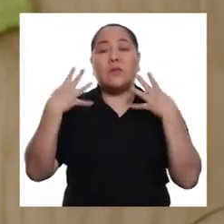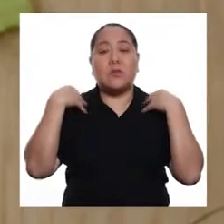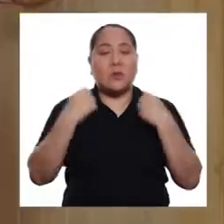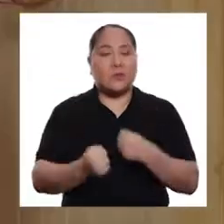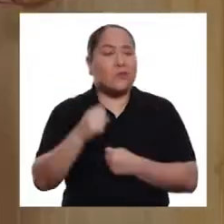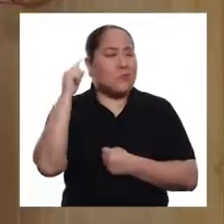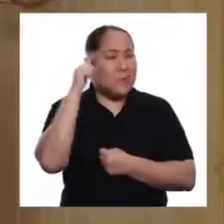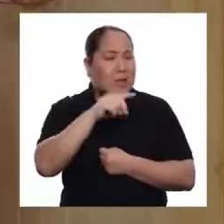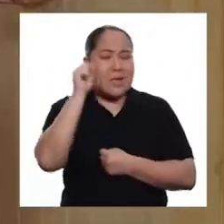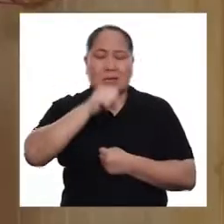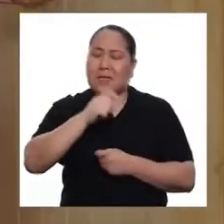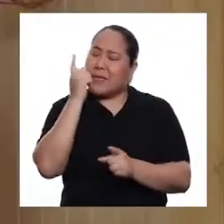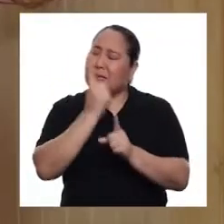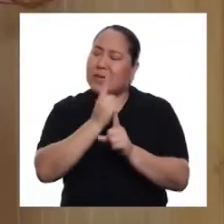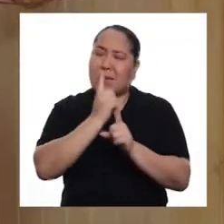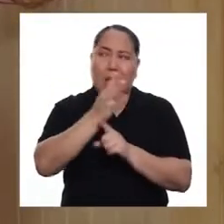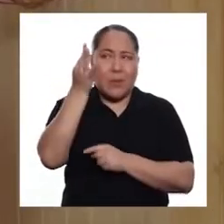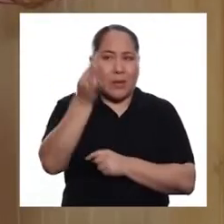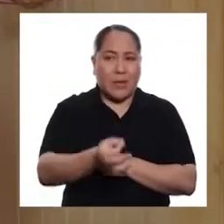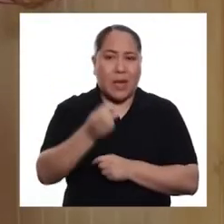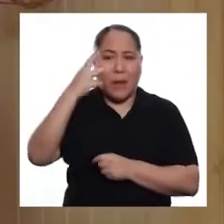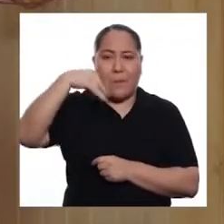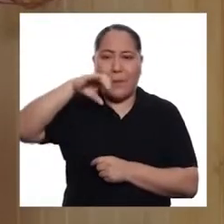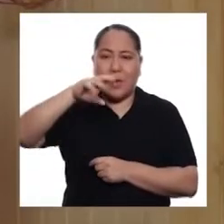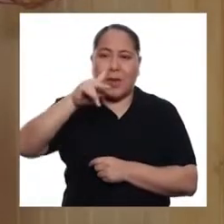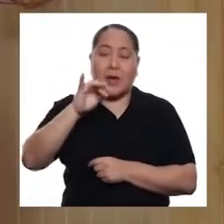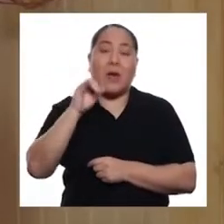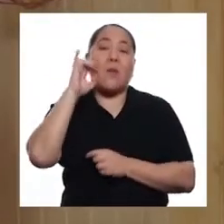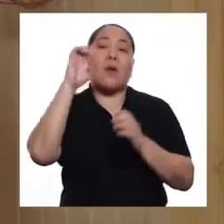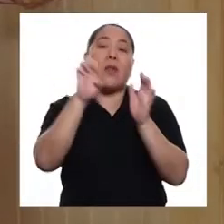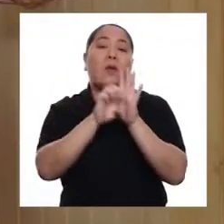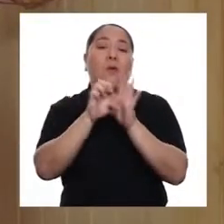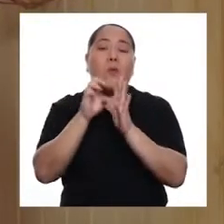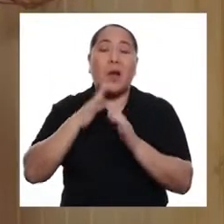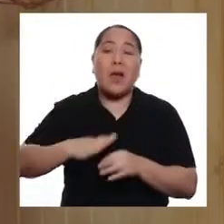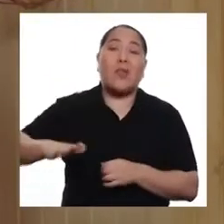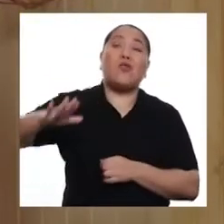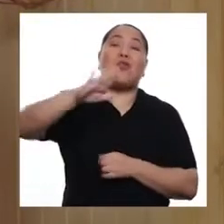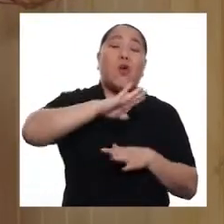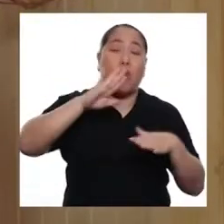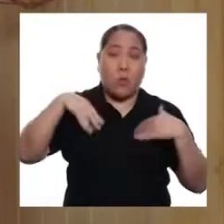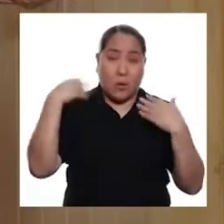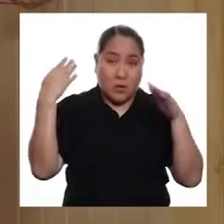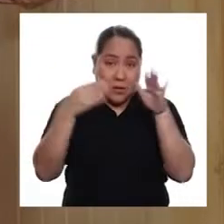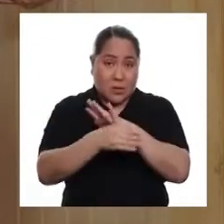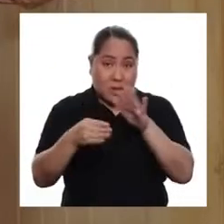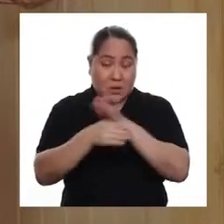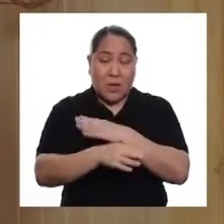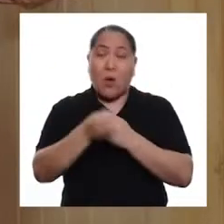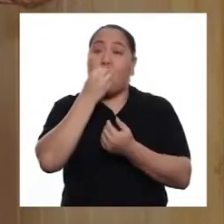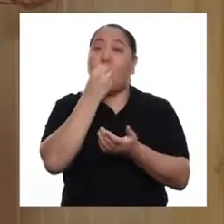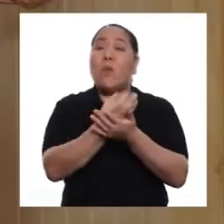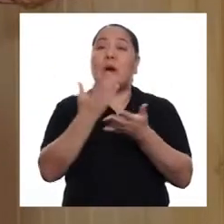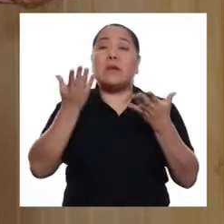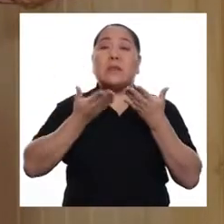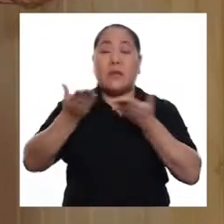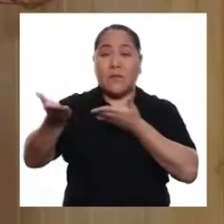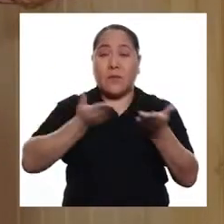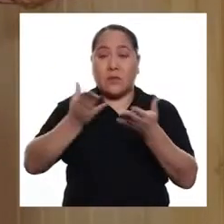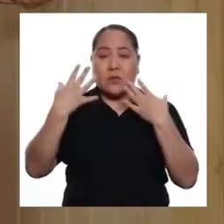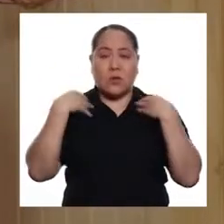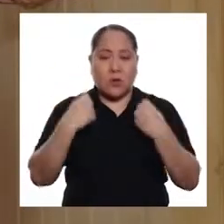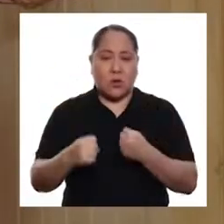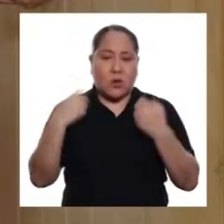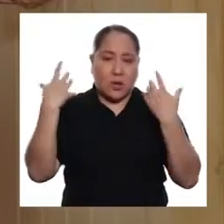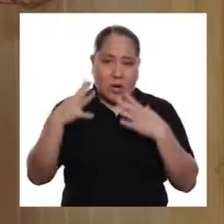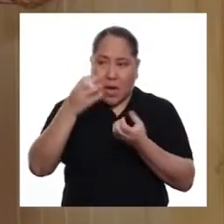Eso es muy cierto, Miki. Por ejemplo, para que todos podamos acceder a un buen servicio de